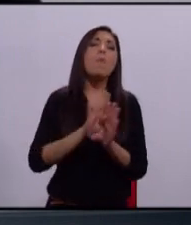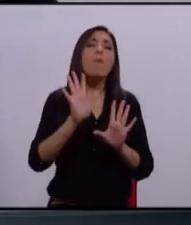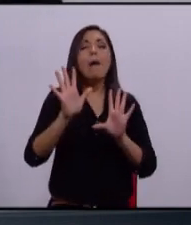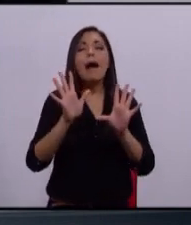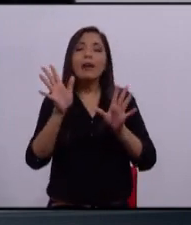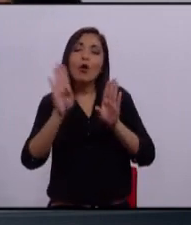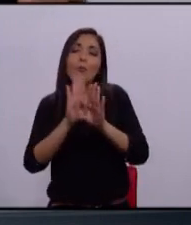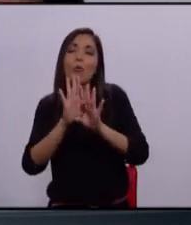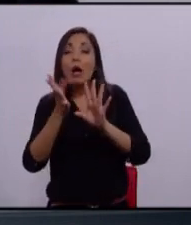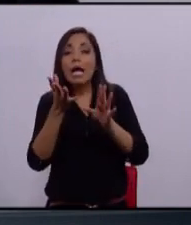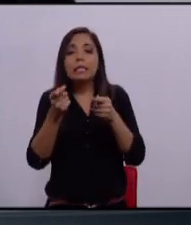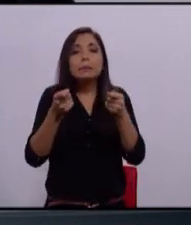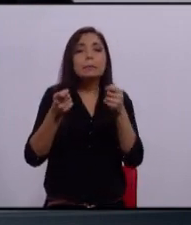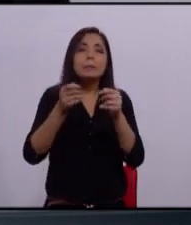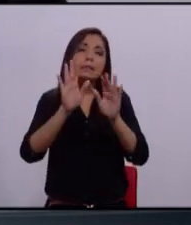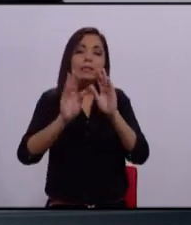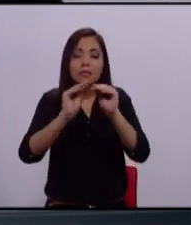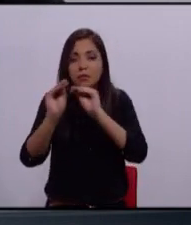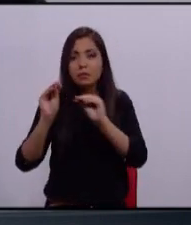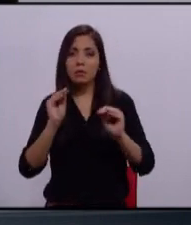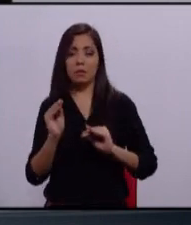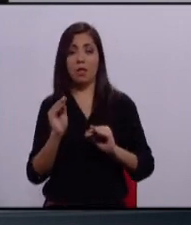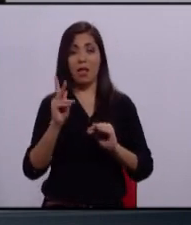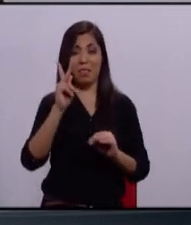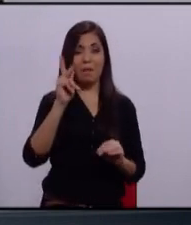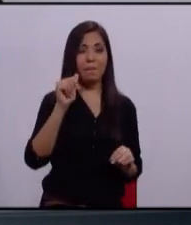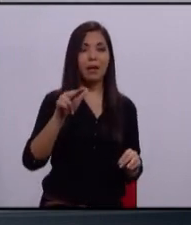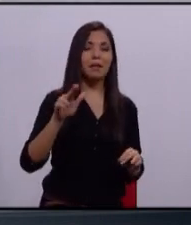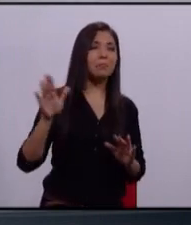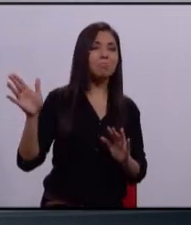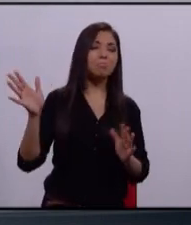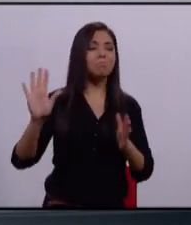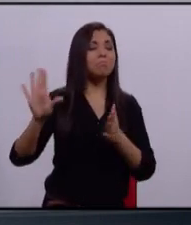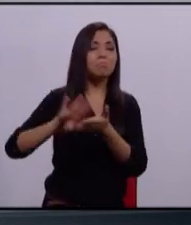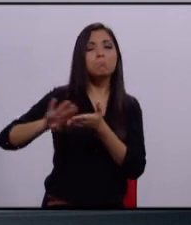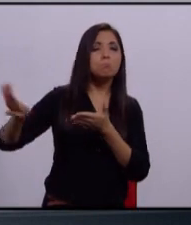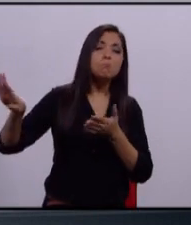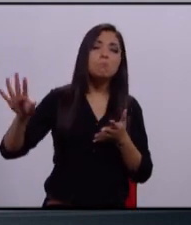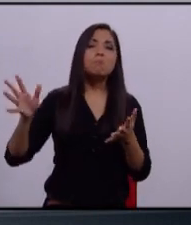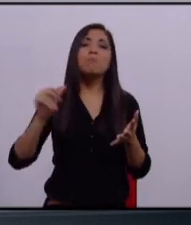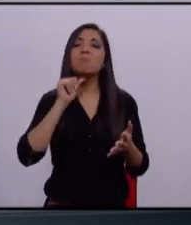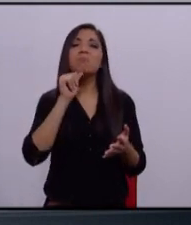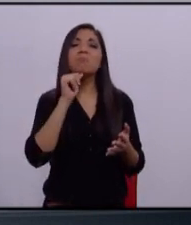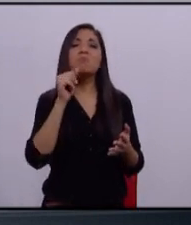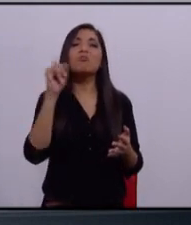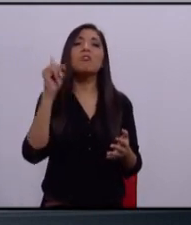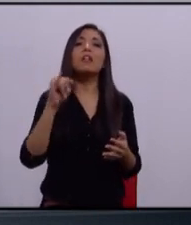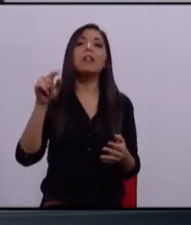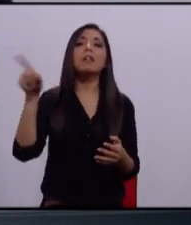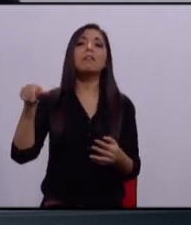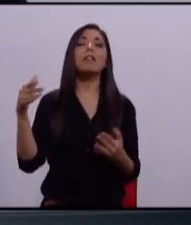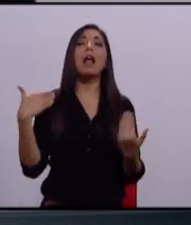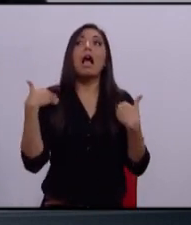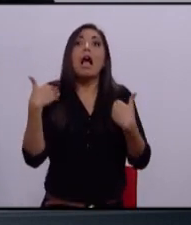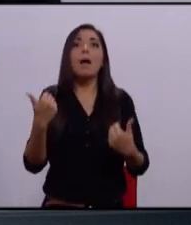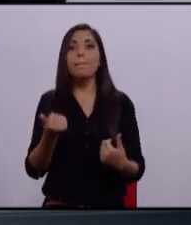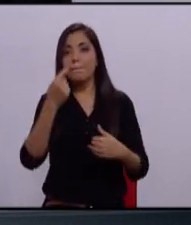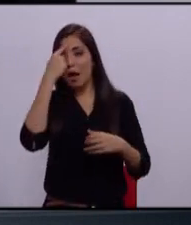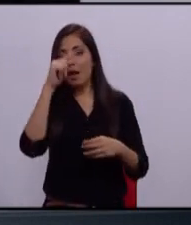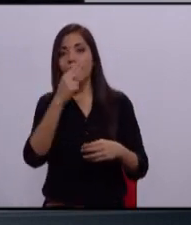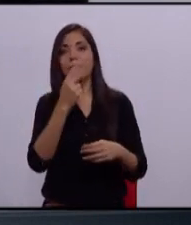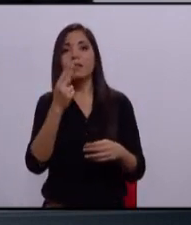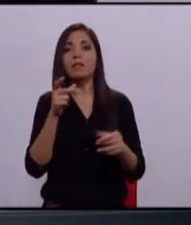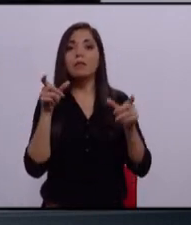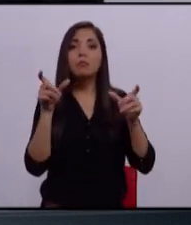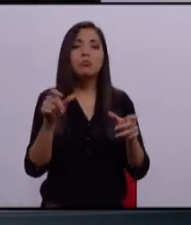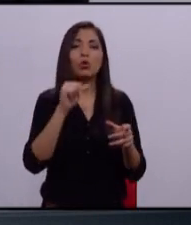algunas cifras. Lo del PAN es un asunto, bueno, fuera de serie, nunca entendieron el problema de la inseguridad, nunca